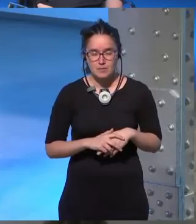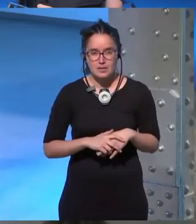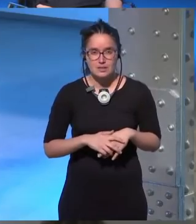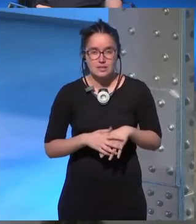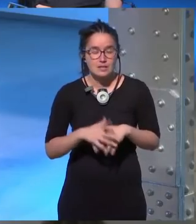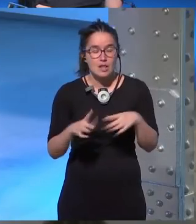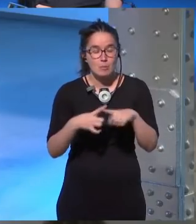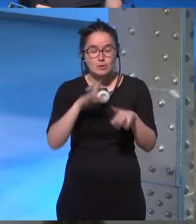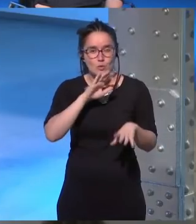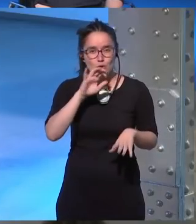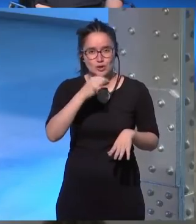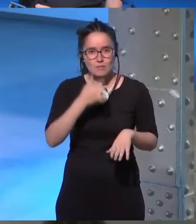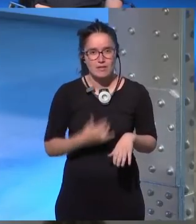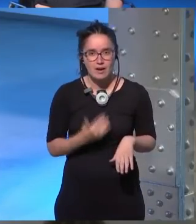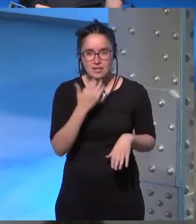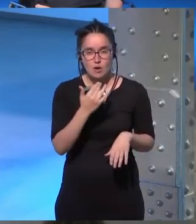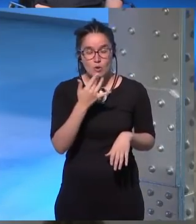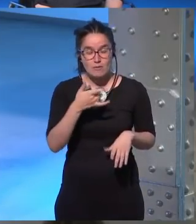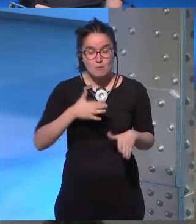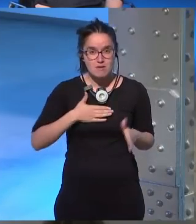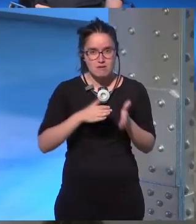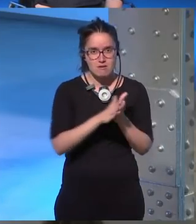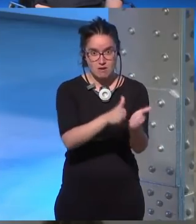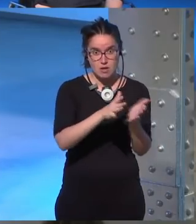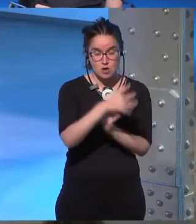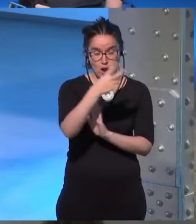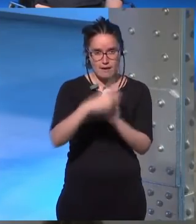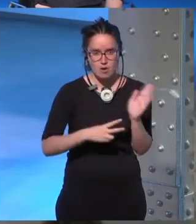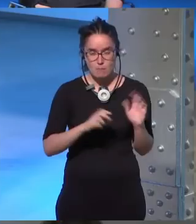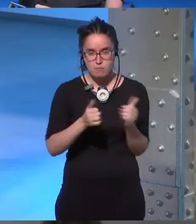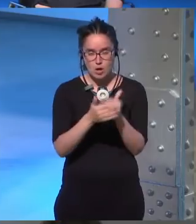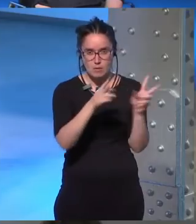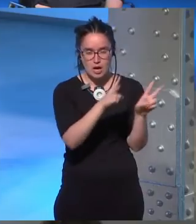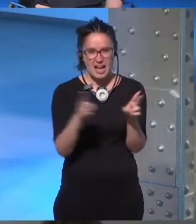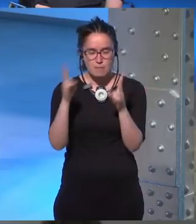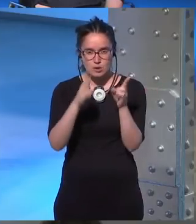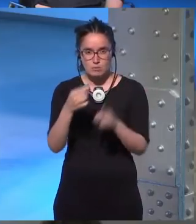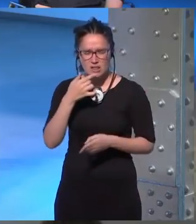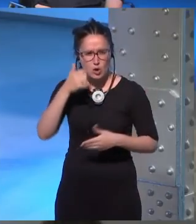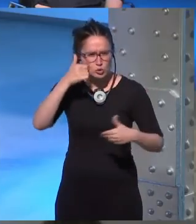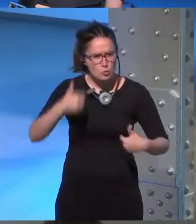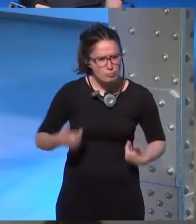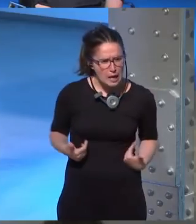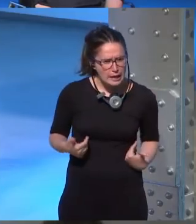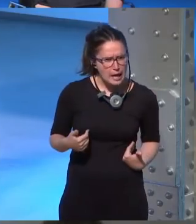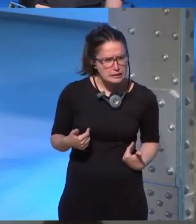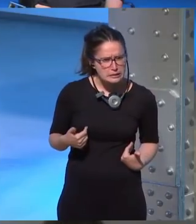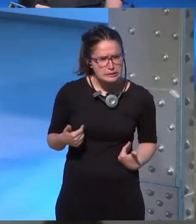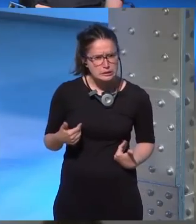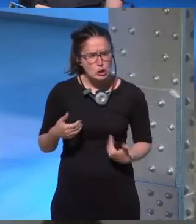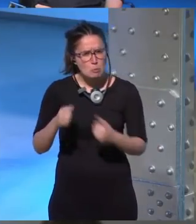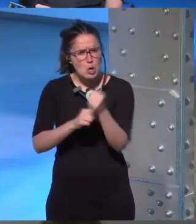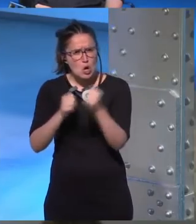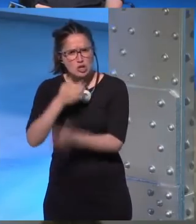además es que es curioso que me digas algo así porque cuando mi editor leyó los primeros capítulos me dijo son humanas son titanes